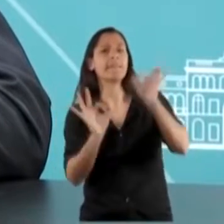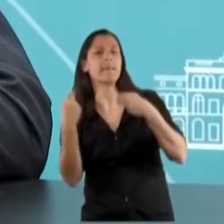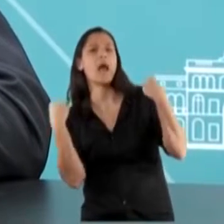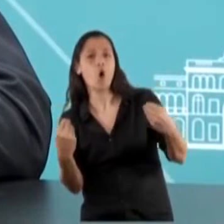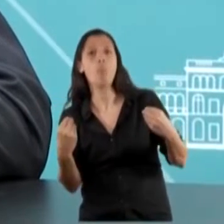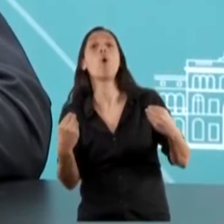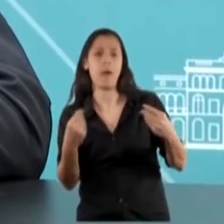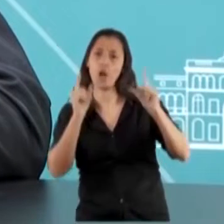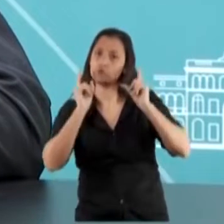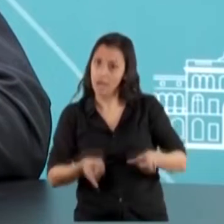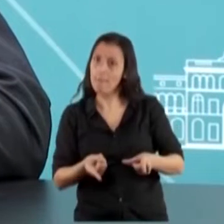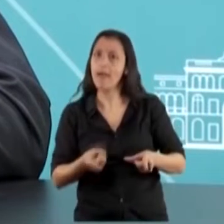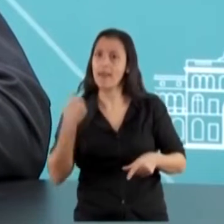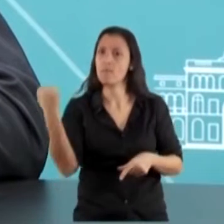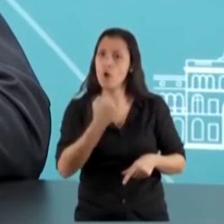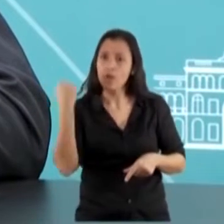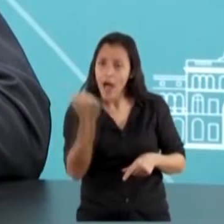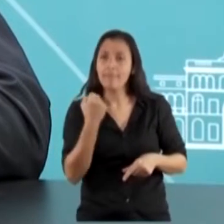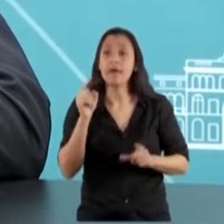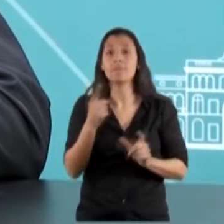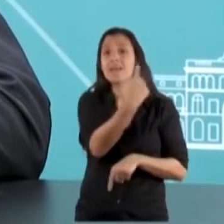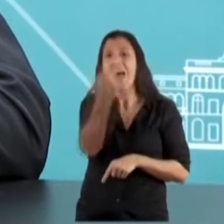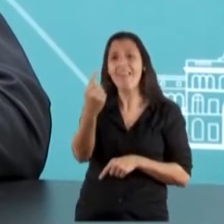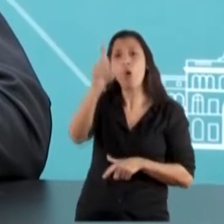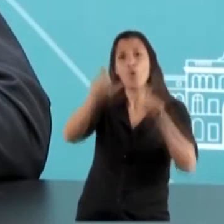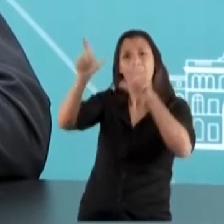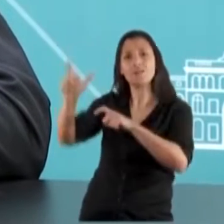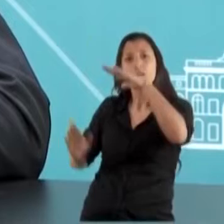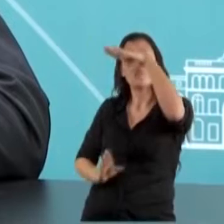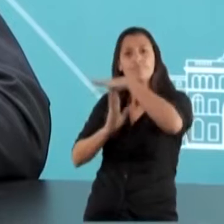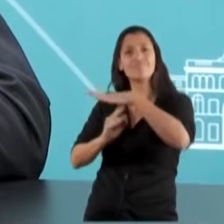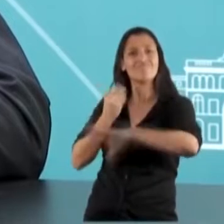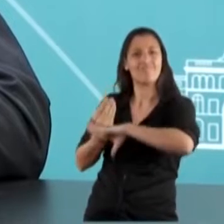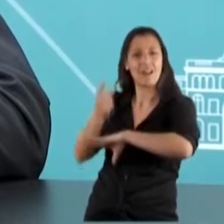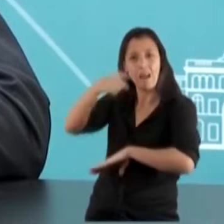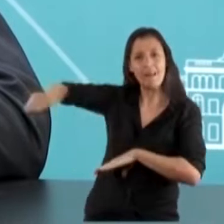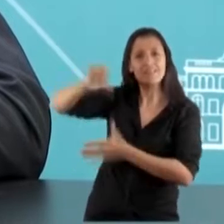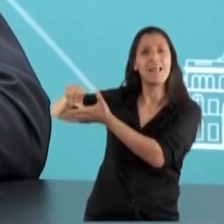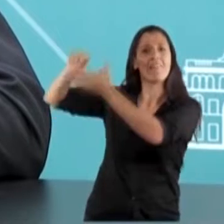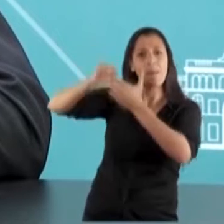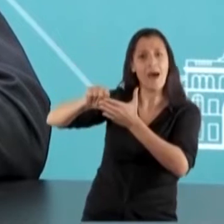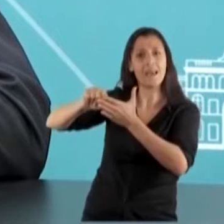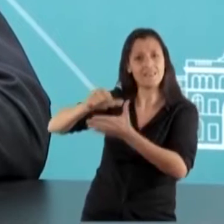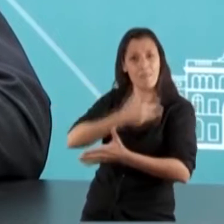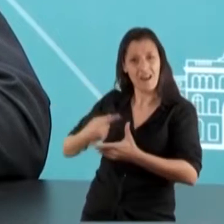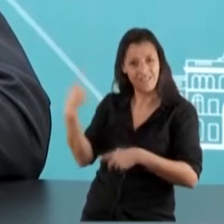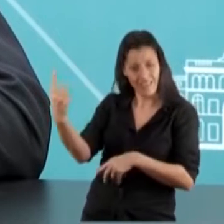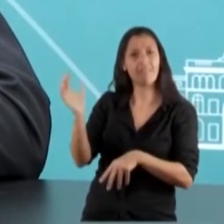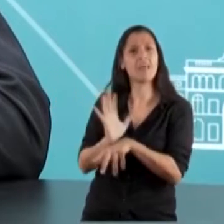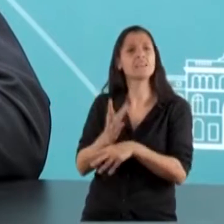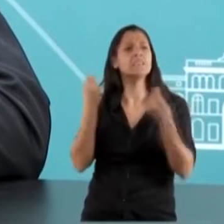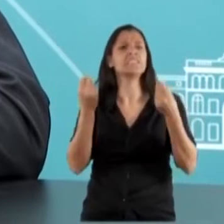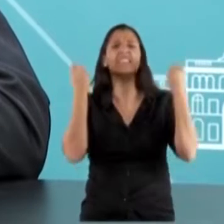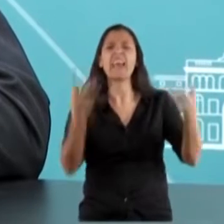el metro cuadrado de cada uno de esos dirigentes, el metro cuadrado de esos países. Es decir, cómo los